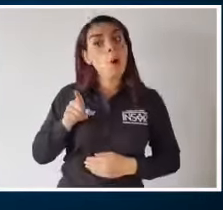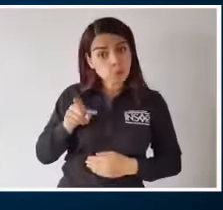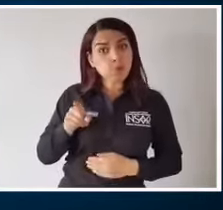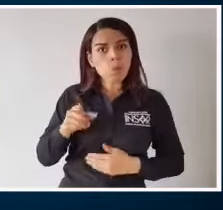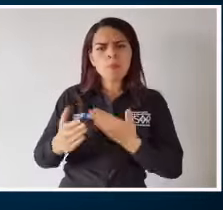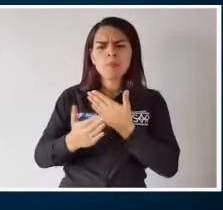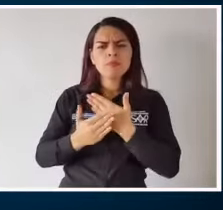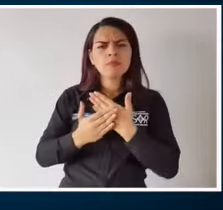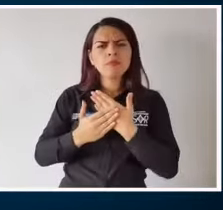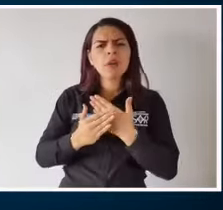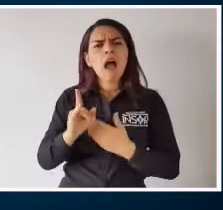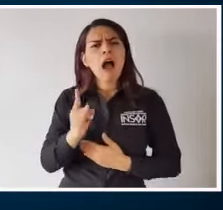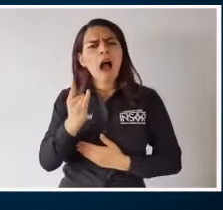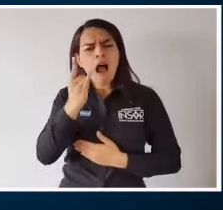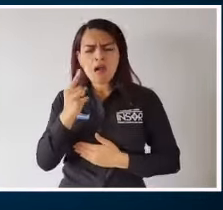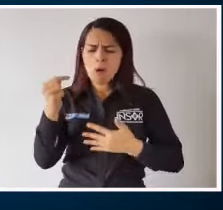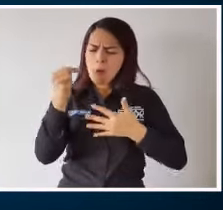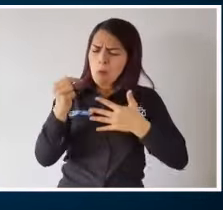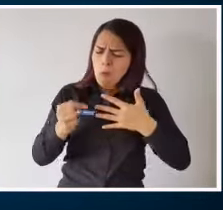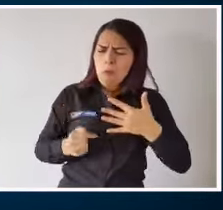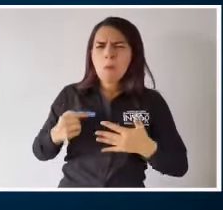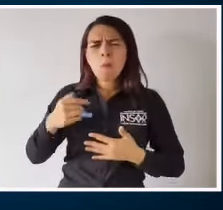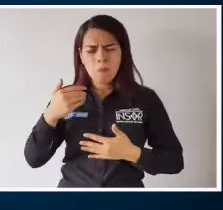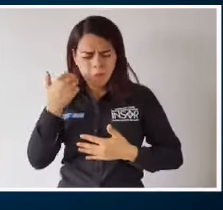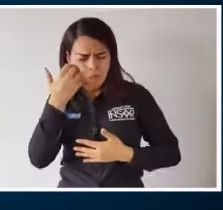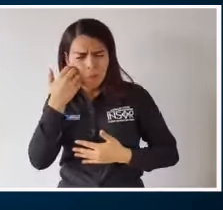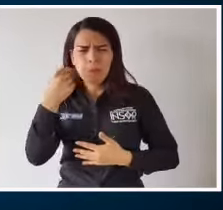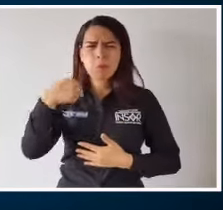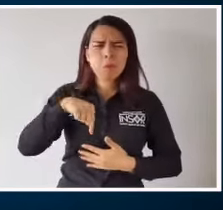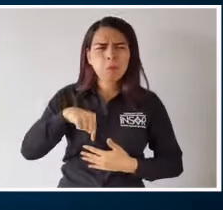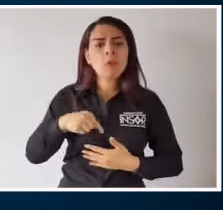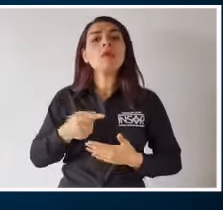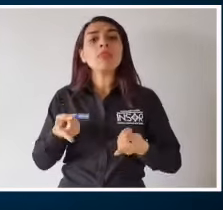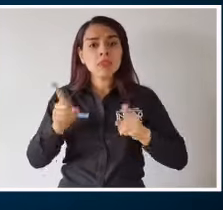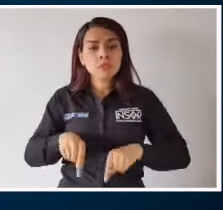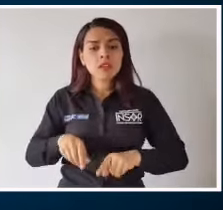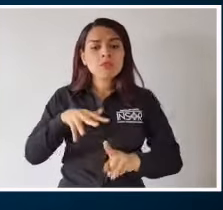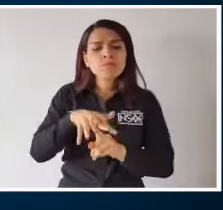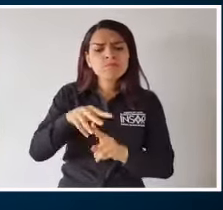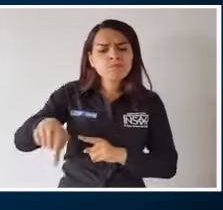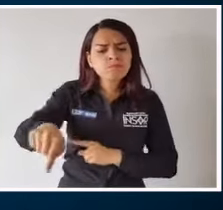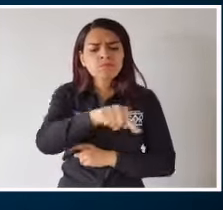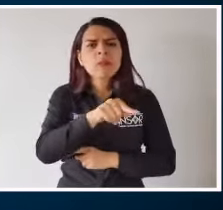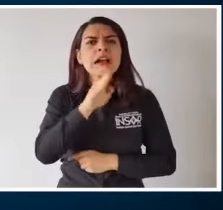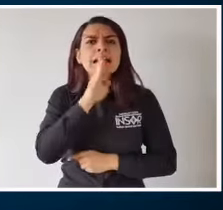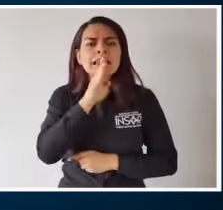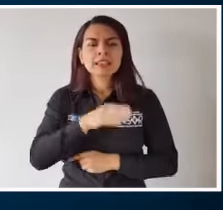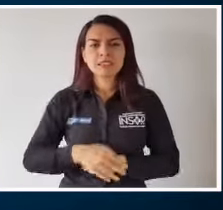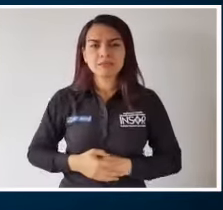Encuentra también los síntomas y a quienes afecta este virus.